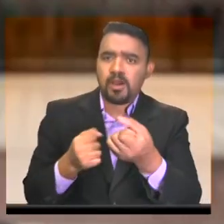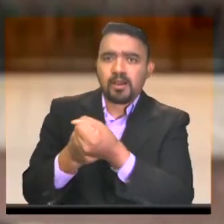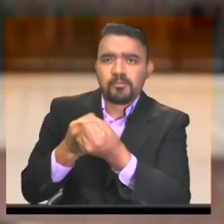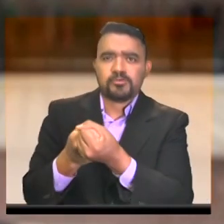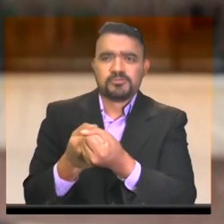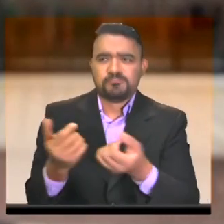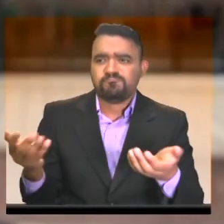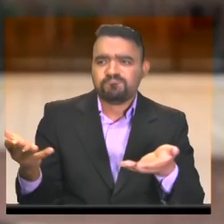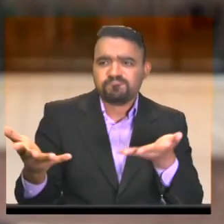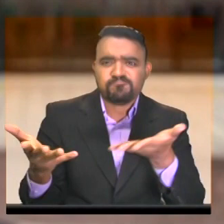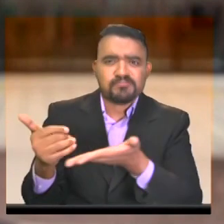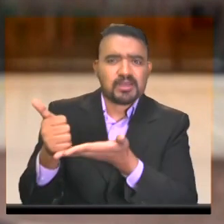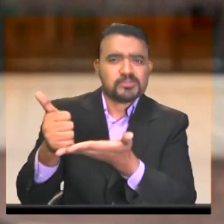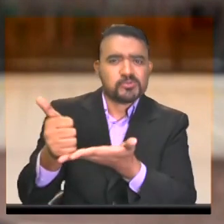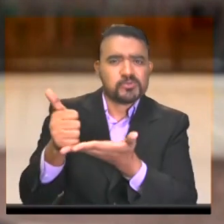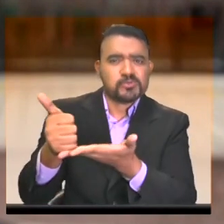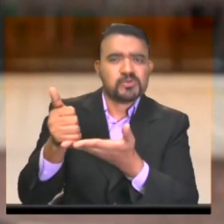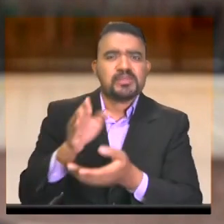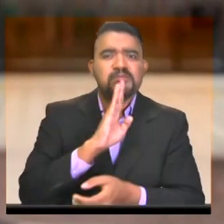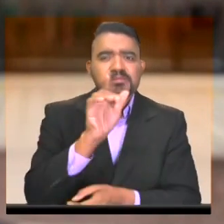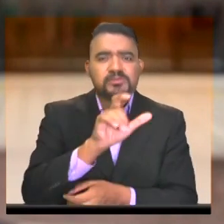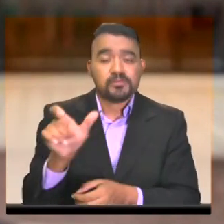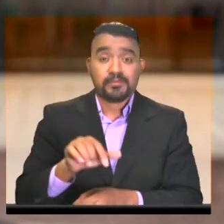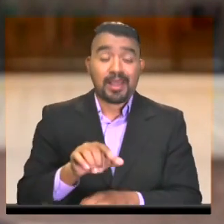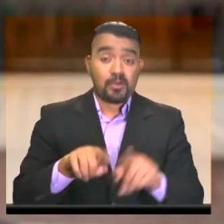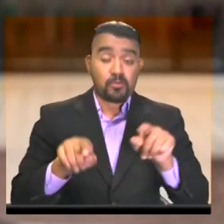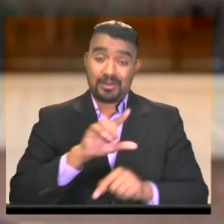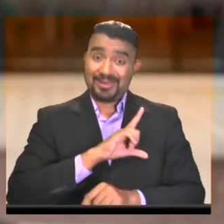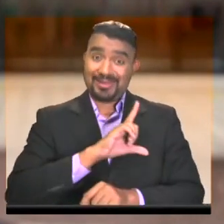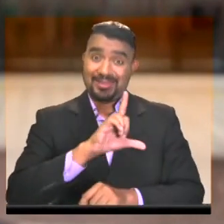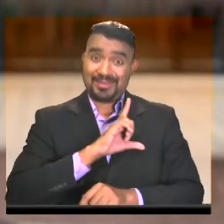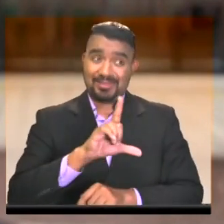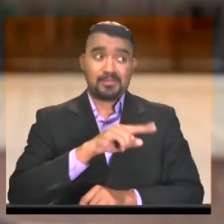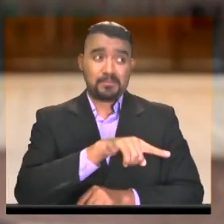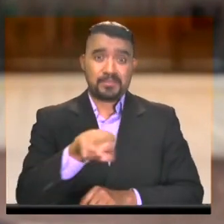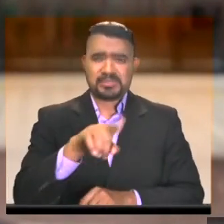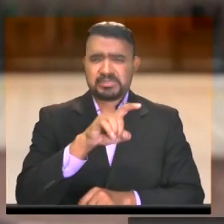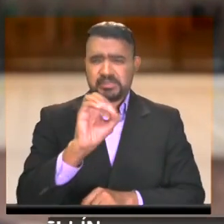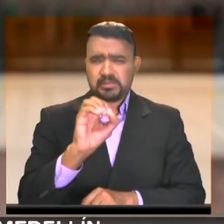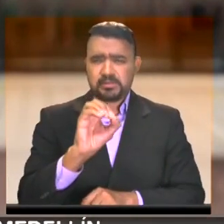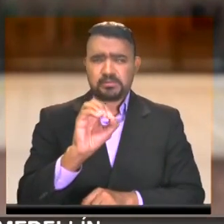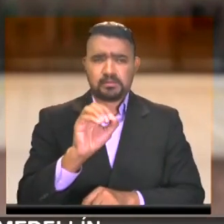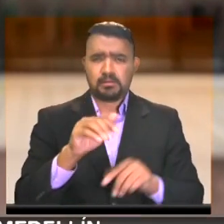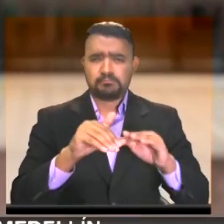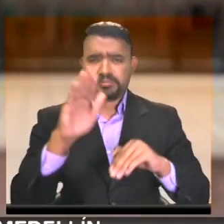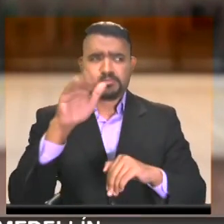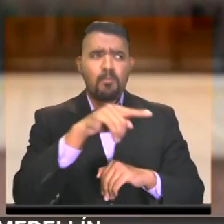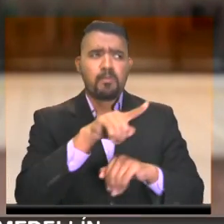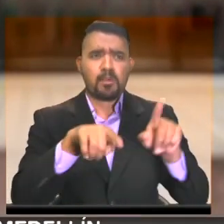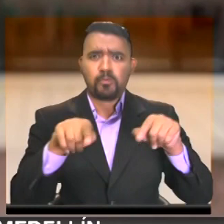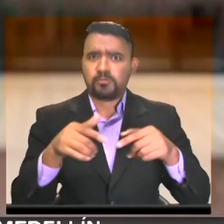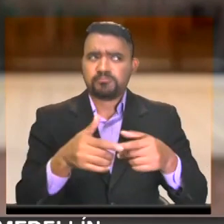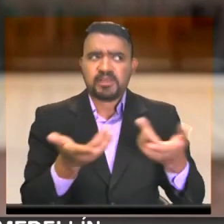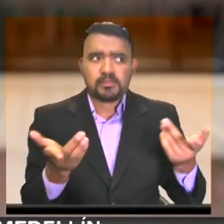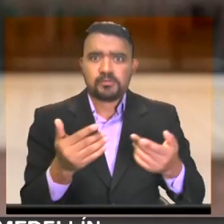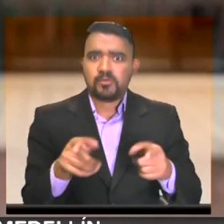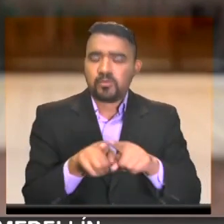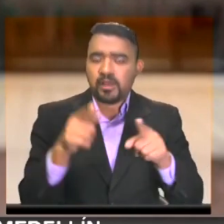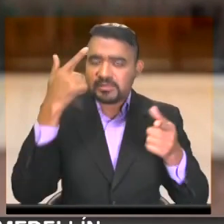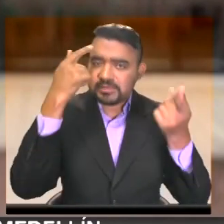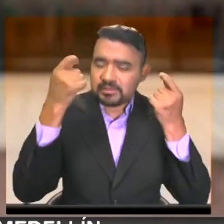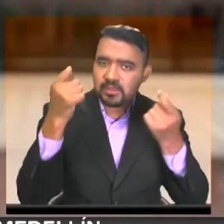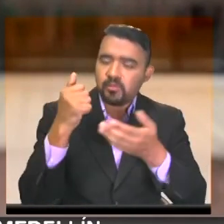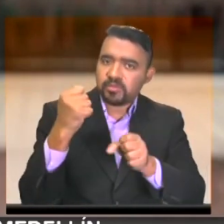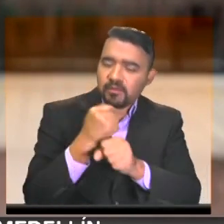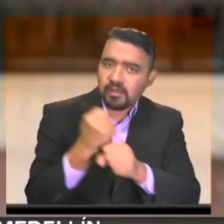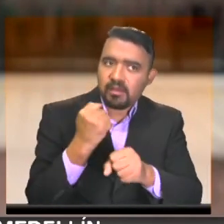innovadora busca fortalecer a 60 líderes y lideresas que en la ciudad trabajan con personas mayores y las cuales contarán con nuestro equipo profesional.